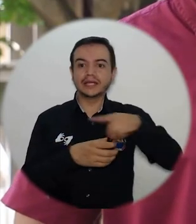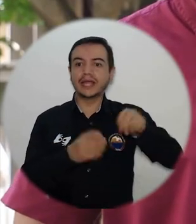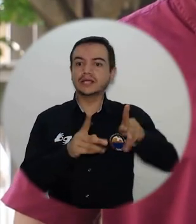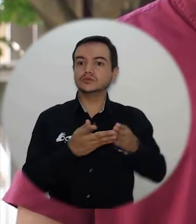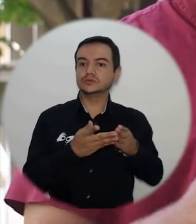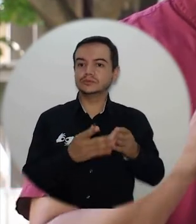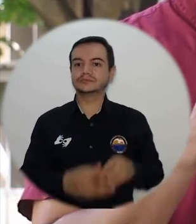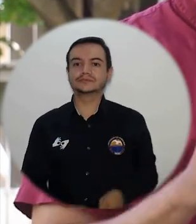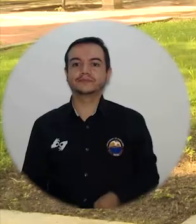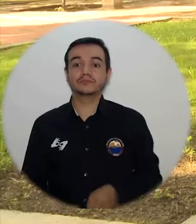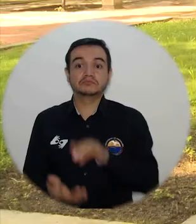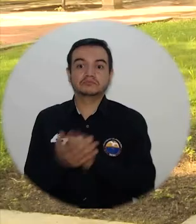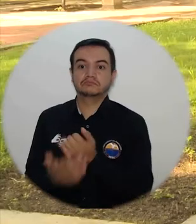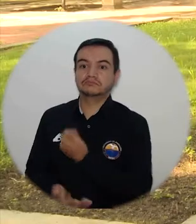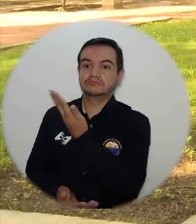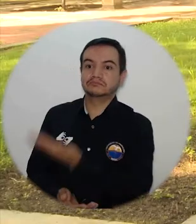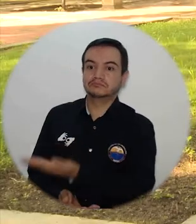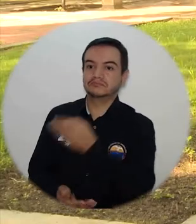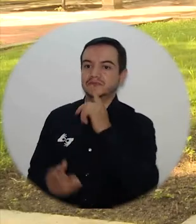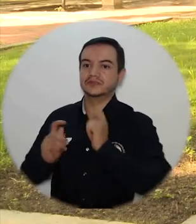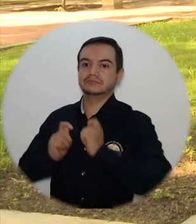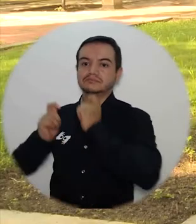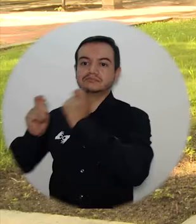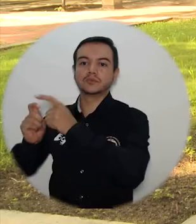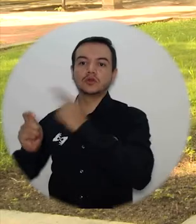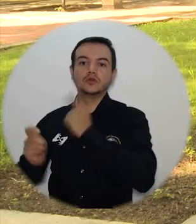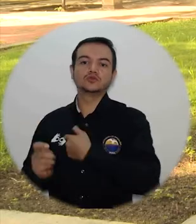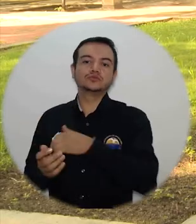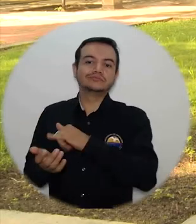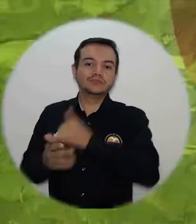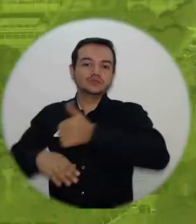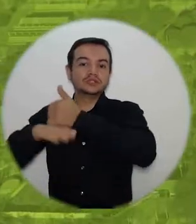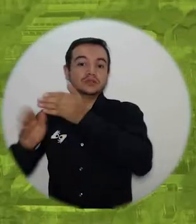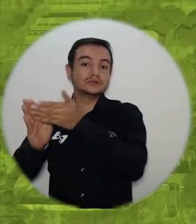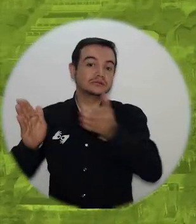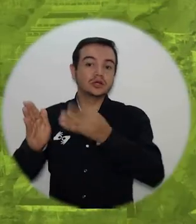Consejo Superior como el rector de la Universidad del Magdalena para los próximos cuatro años.